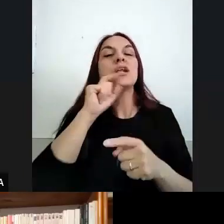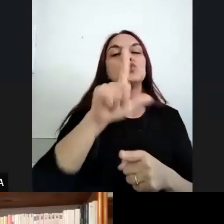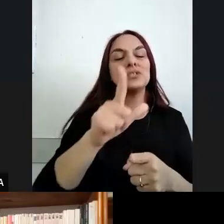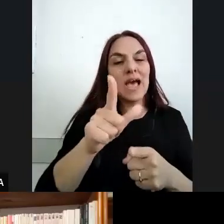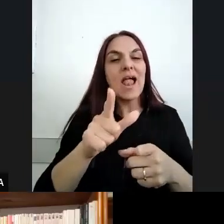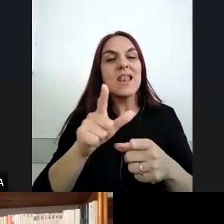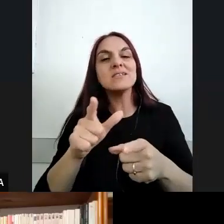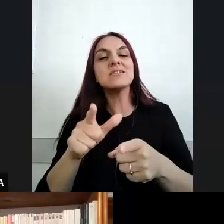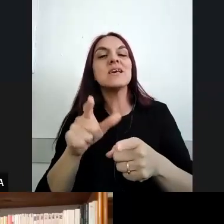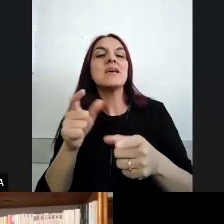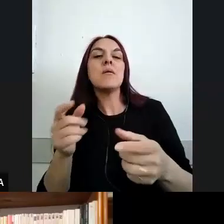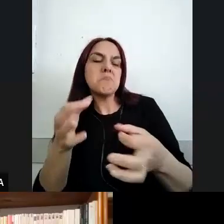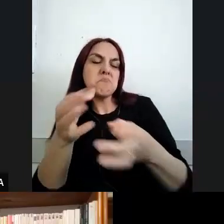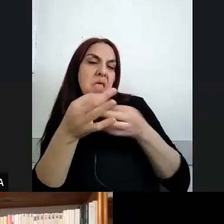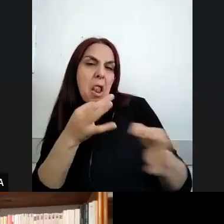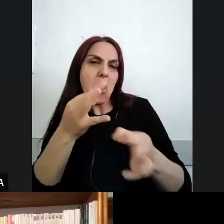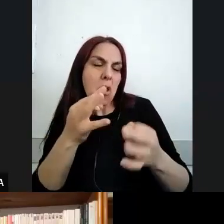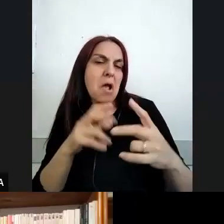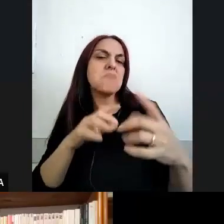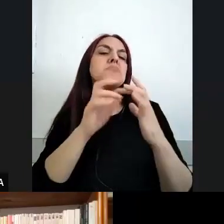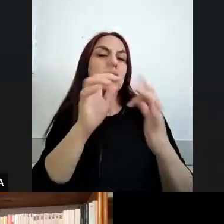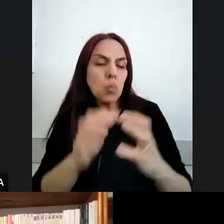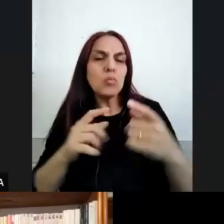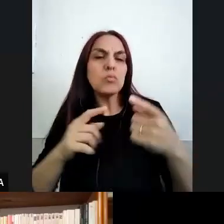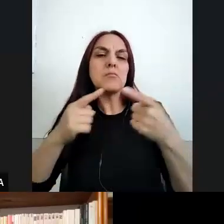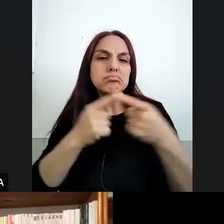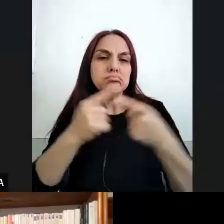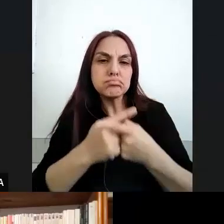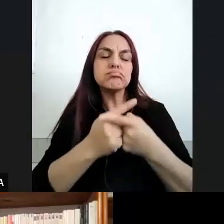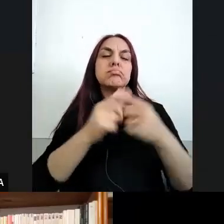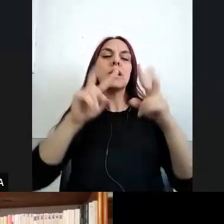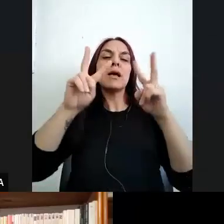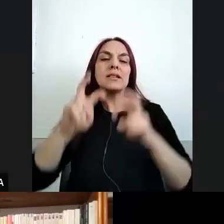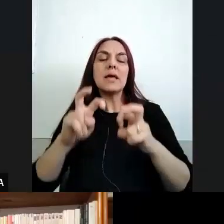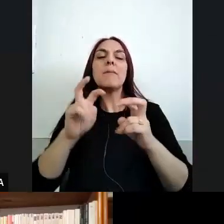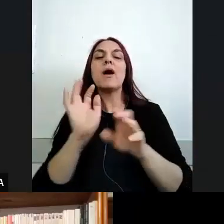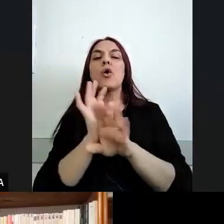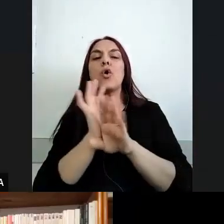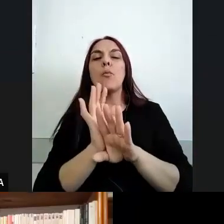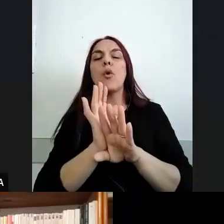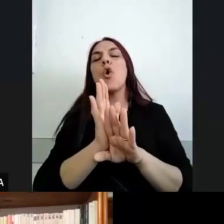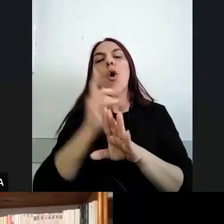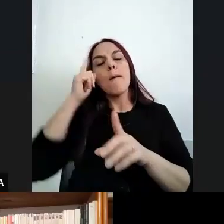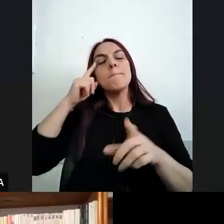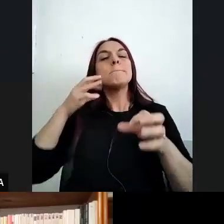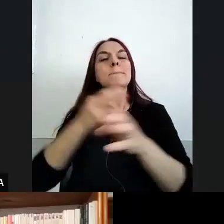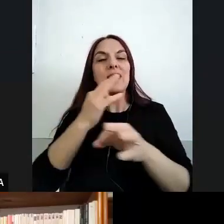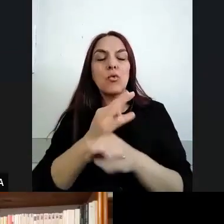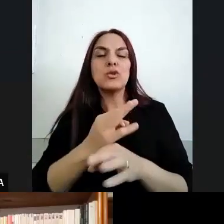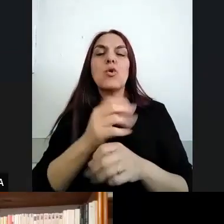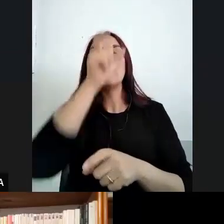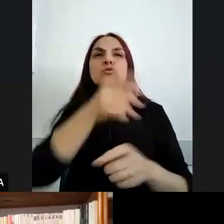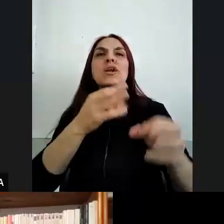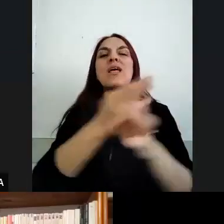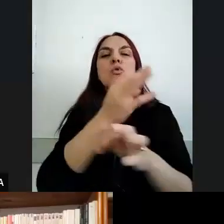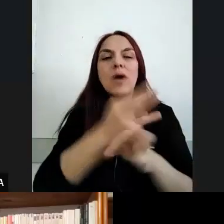disputan significados y también digamos discuten concepciones de sujeto pedagógico de sujeto educado y de sujeto